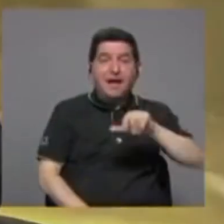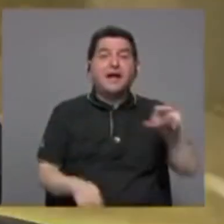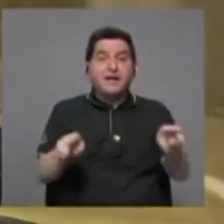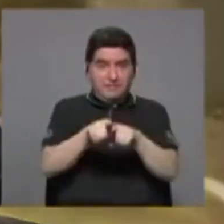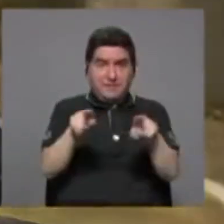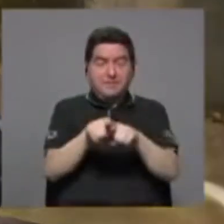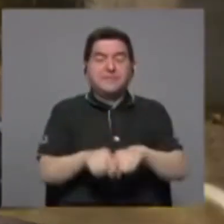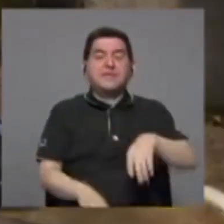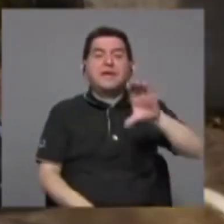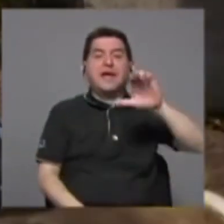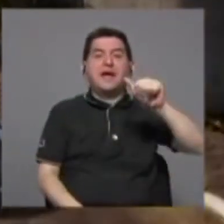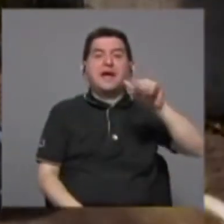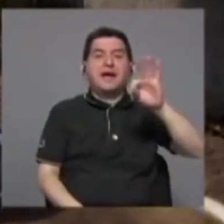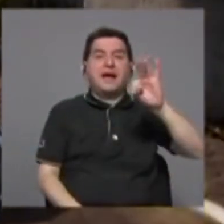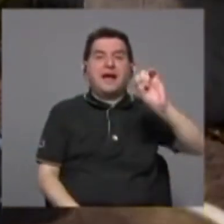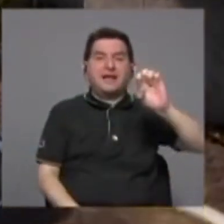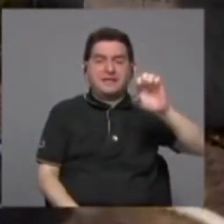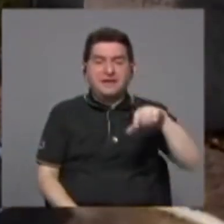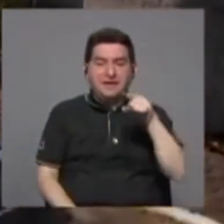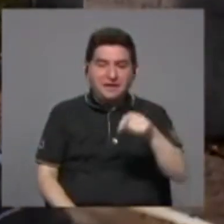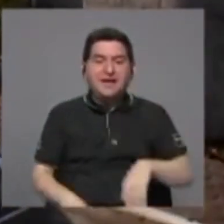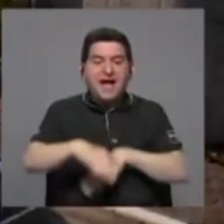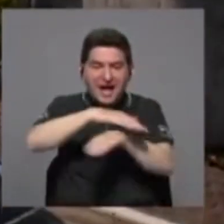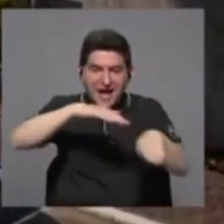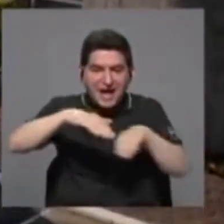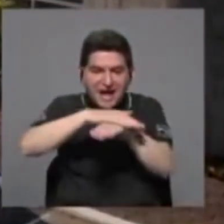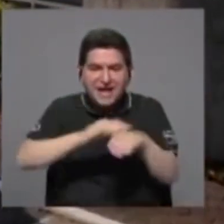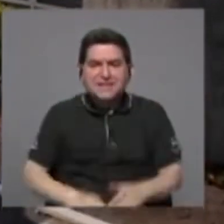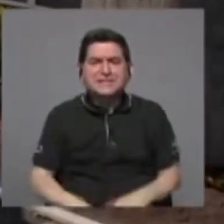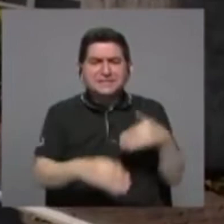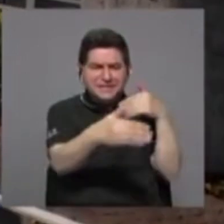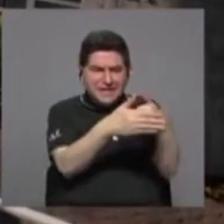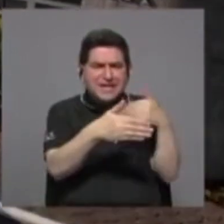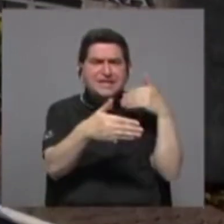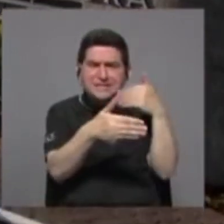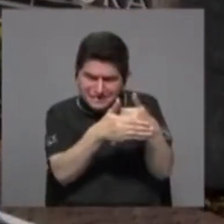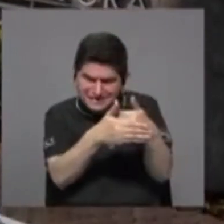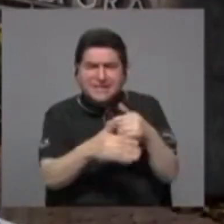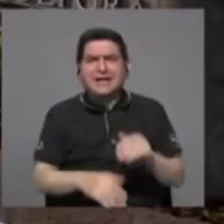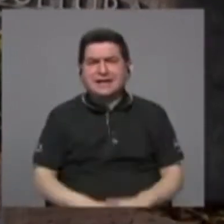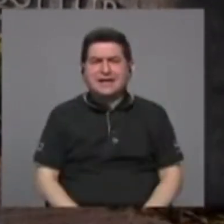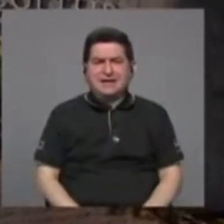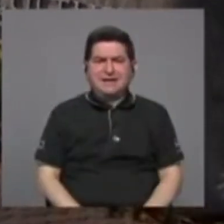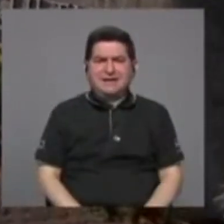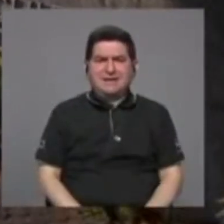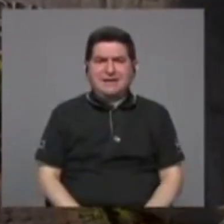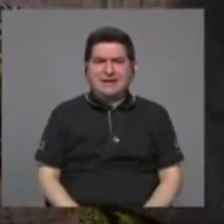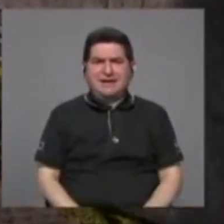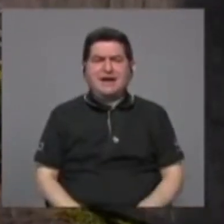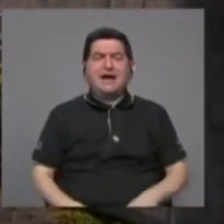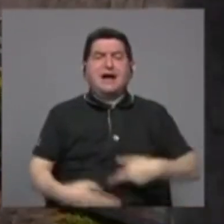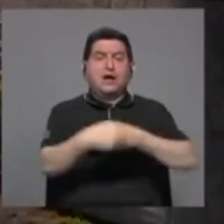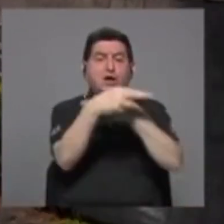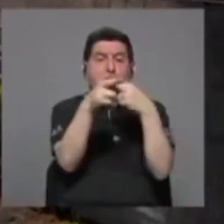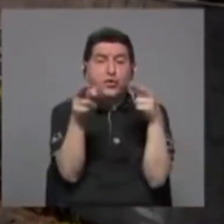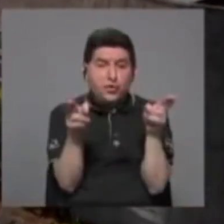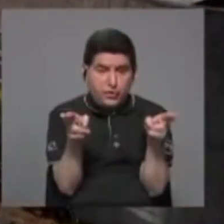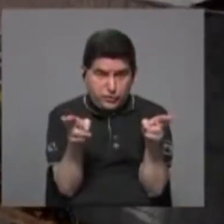donde hay, donde está la sede, muy muy cerca físicamente, la sede de la región